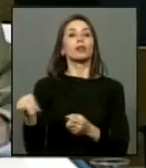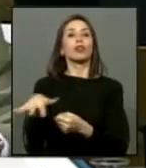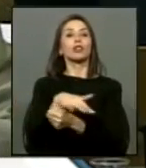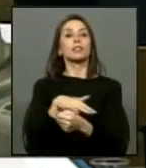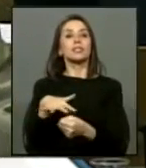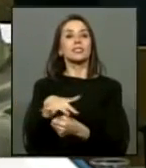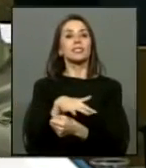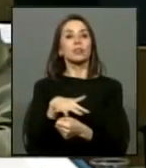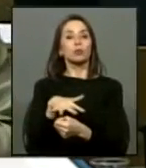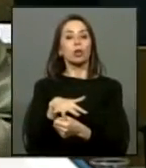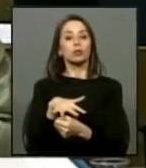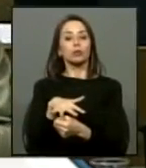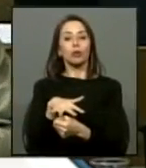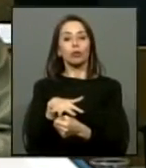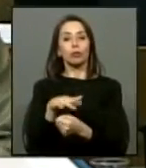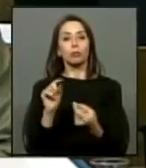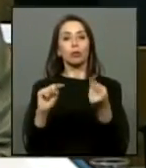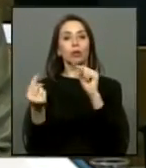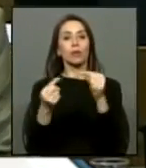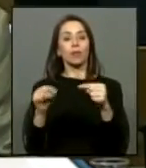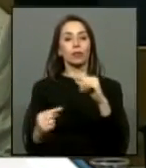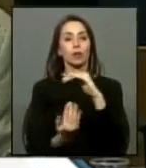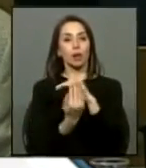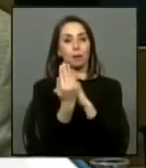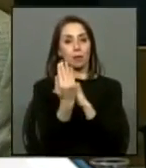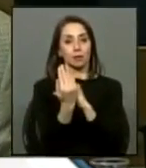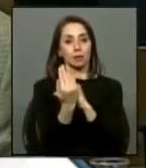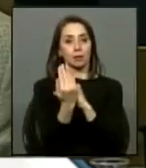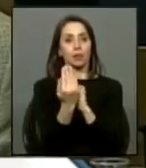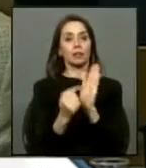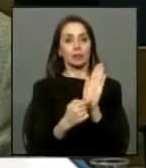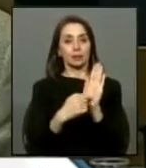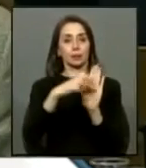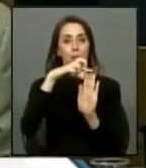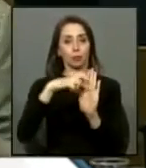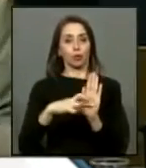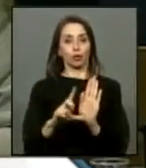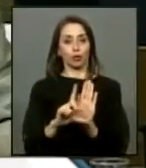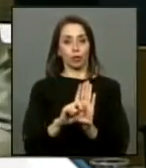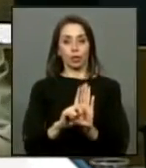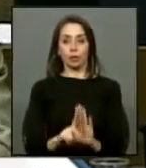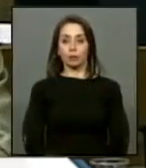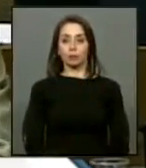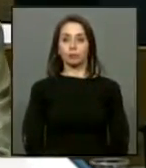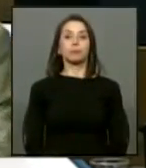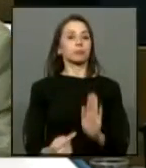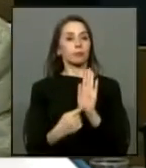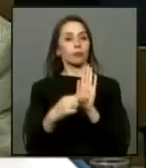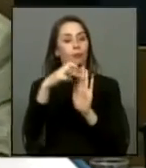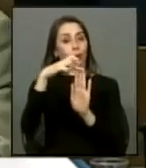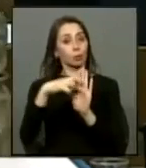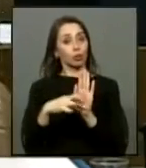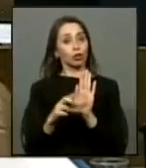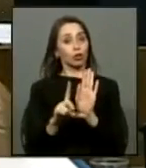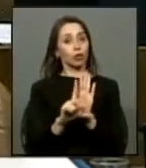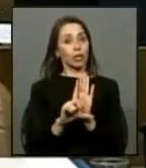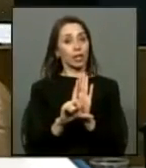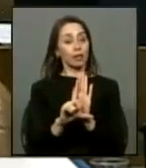que ha generado el debate esta mañana sino que a este proyecto de ley y en este proyecto de ley